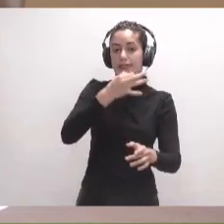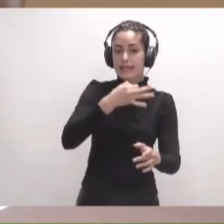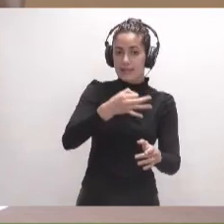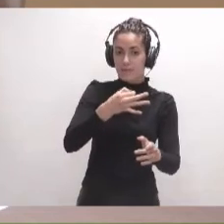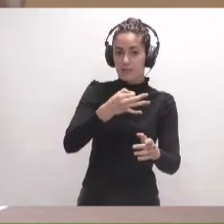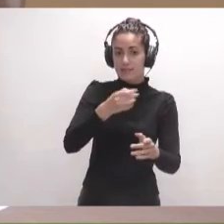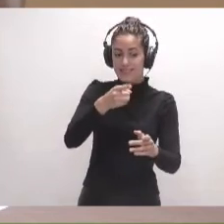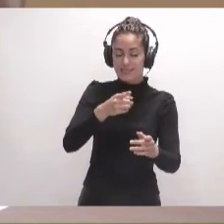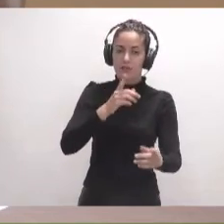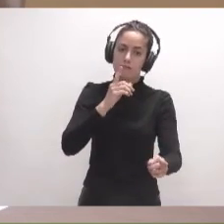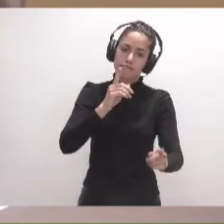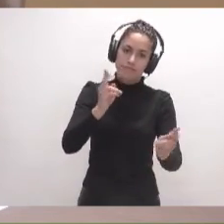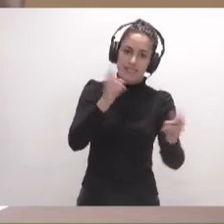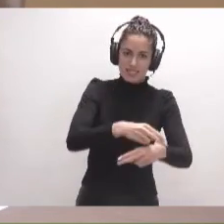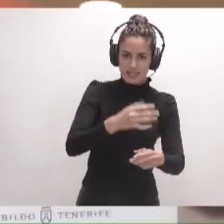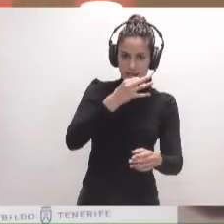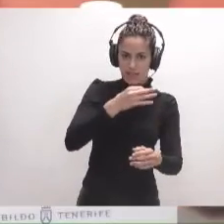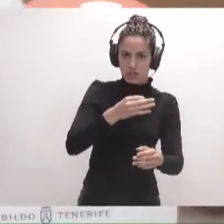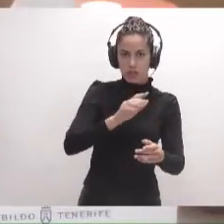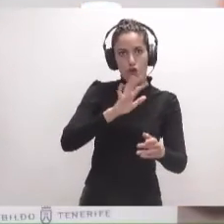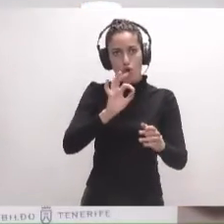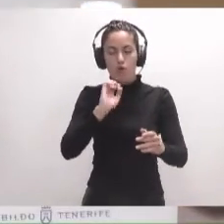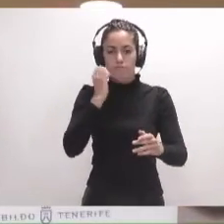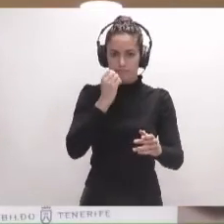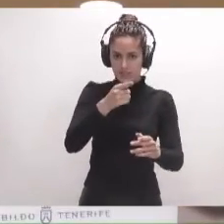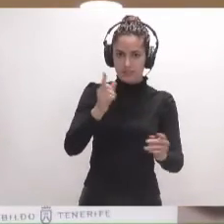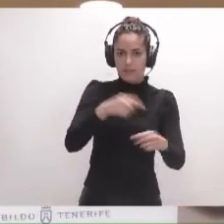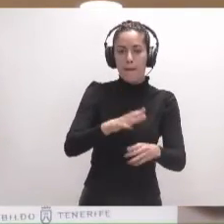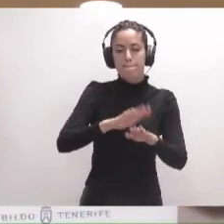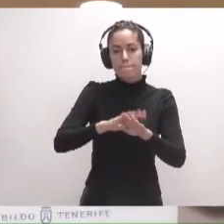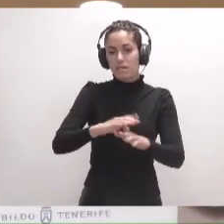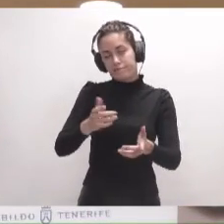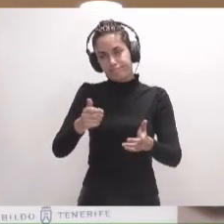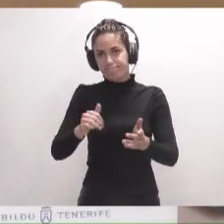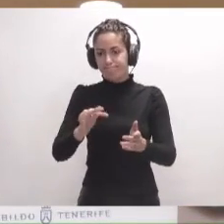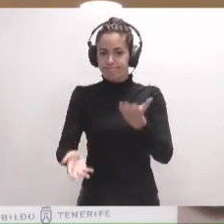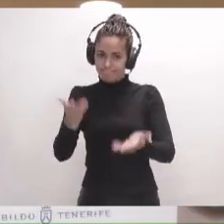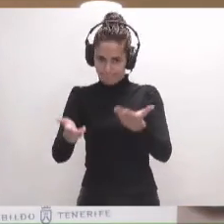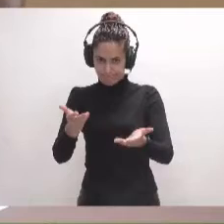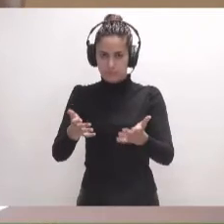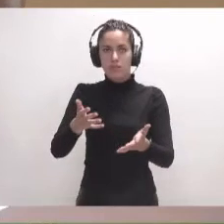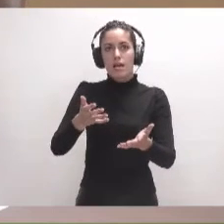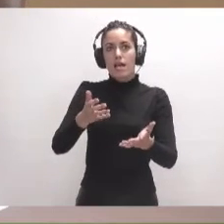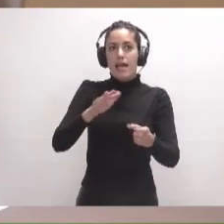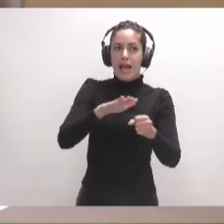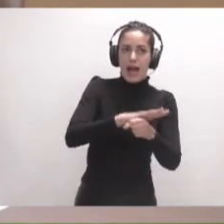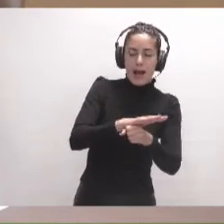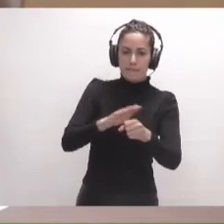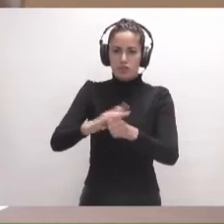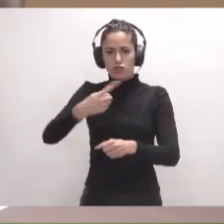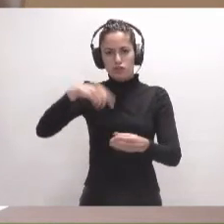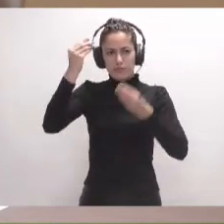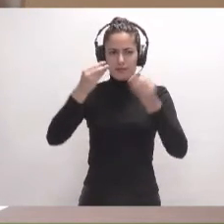que rechaza esas alegaciones, esas reclamaciones, para estimarlas. En dos ámbitos que nos parecen